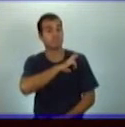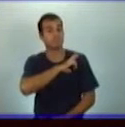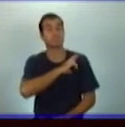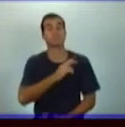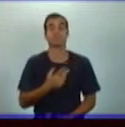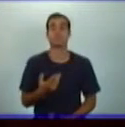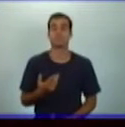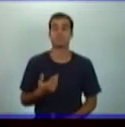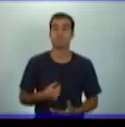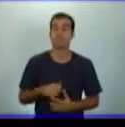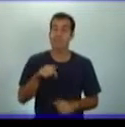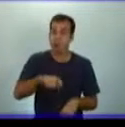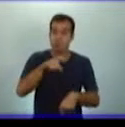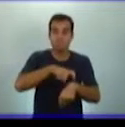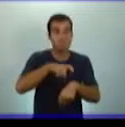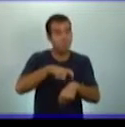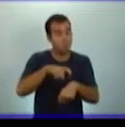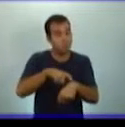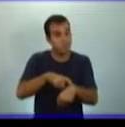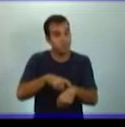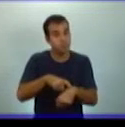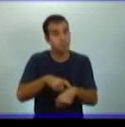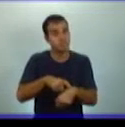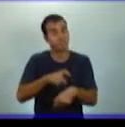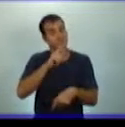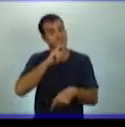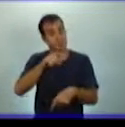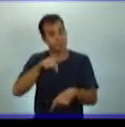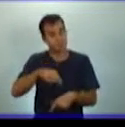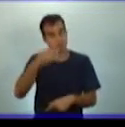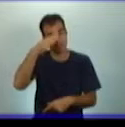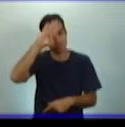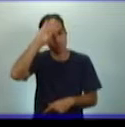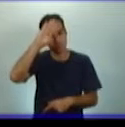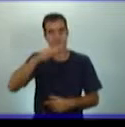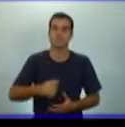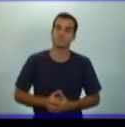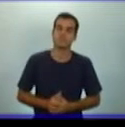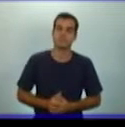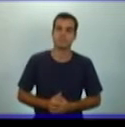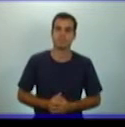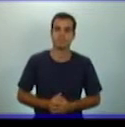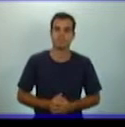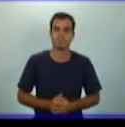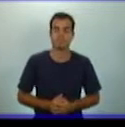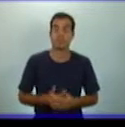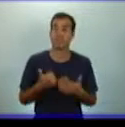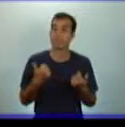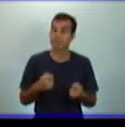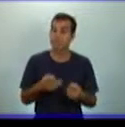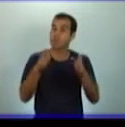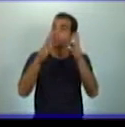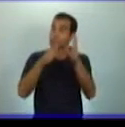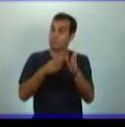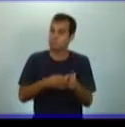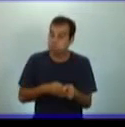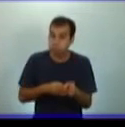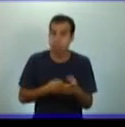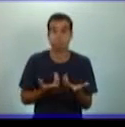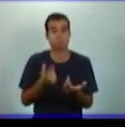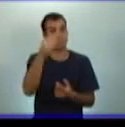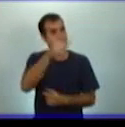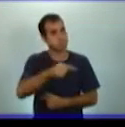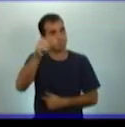el momento histórico en nuestro país. Un comportamiento ciudadano que se